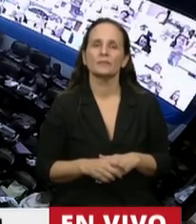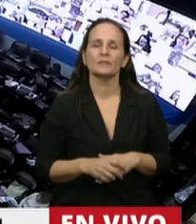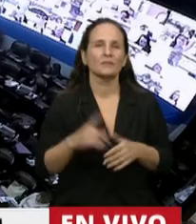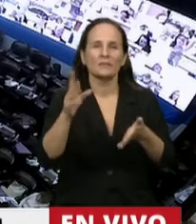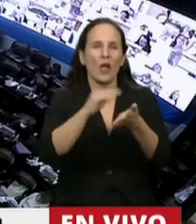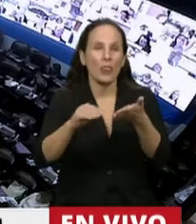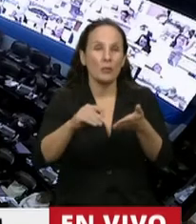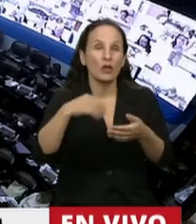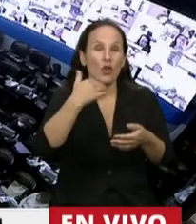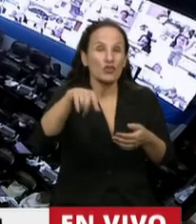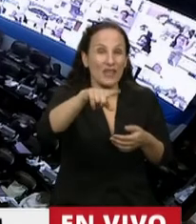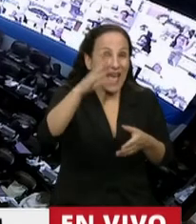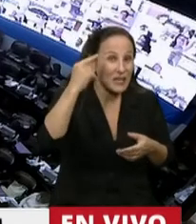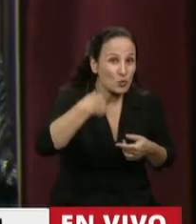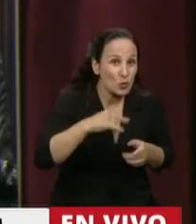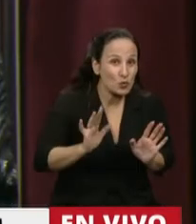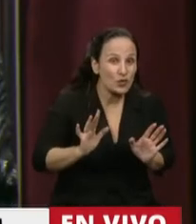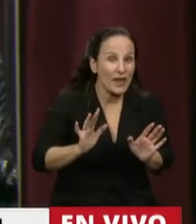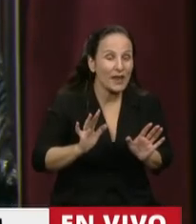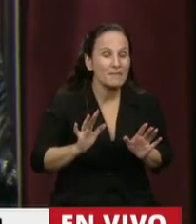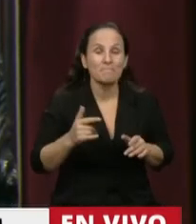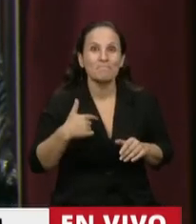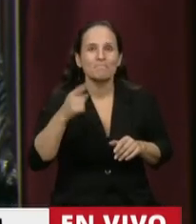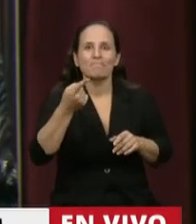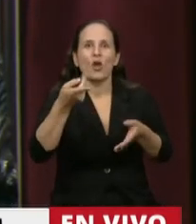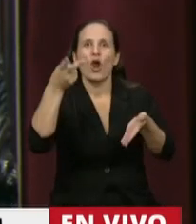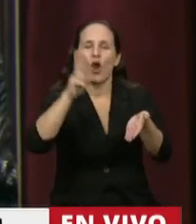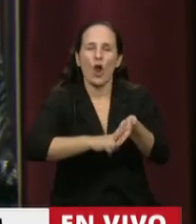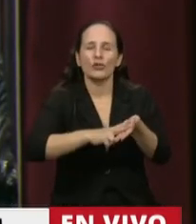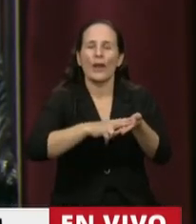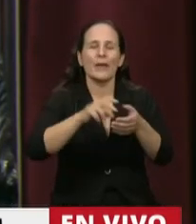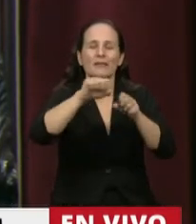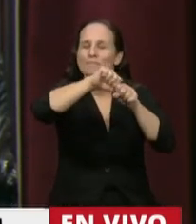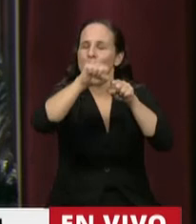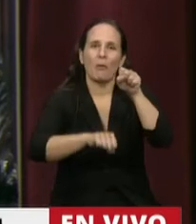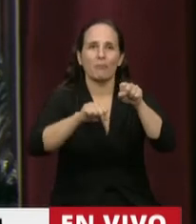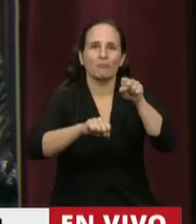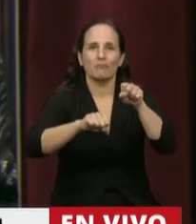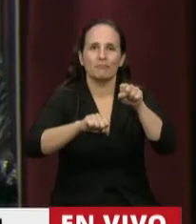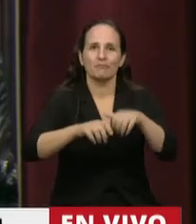Diputado, no sé si usted me escucha, se ha vuelto a ir la señal.